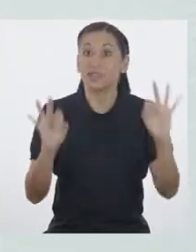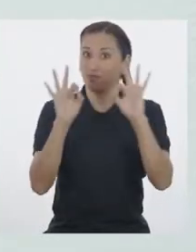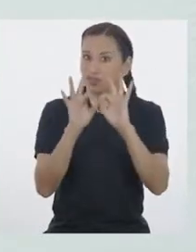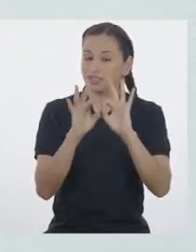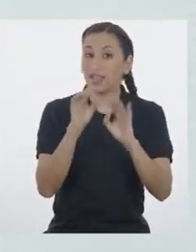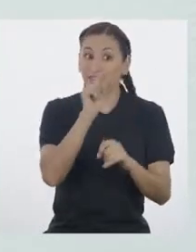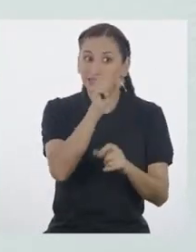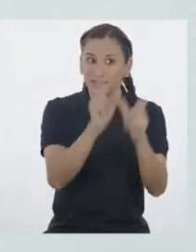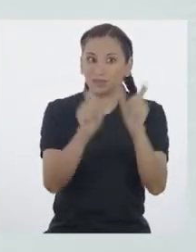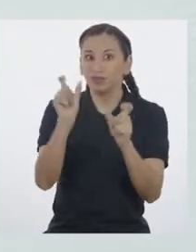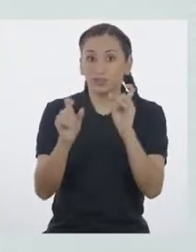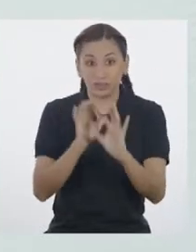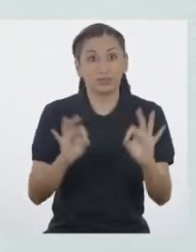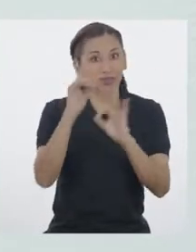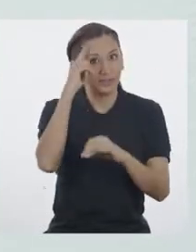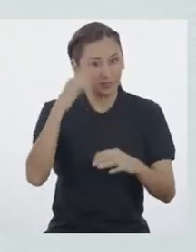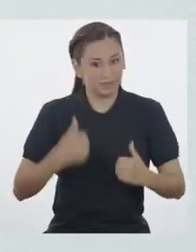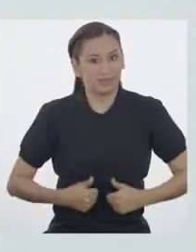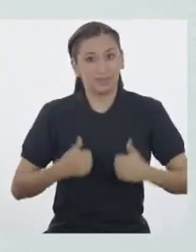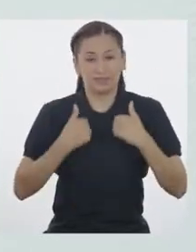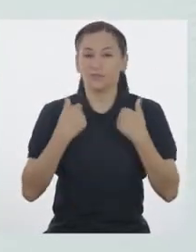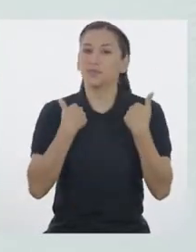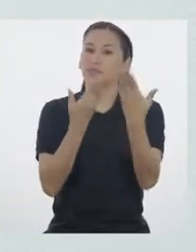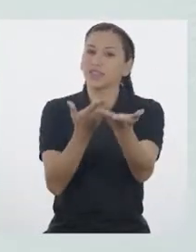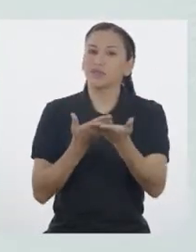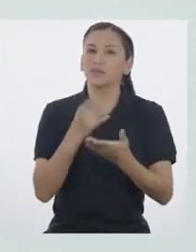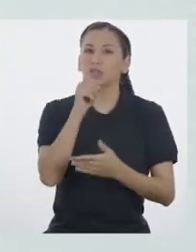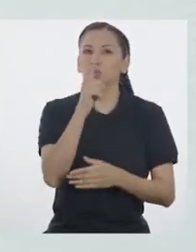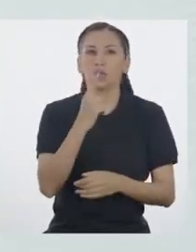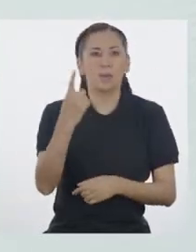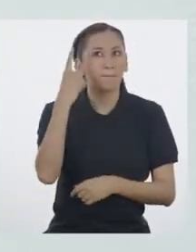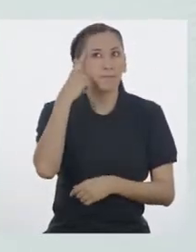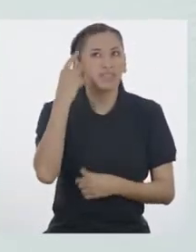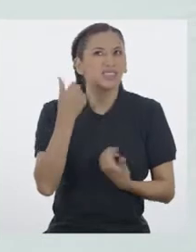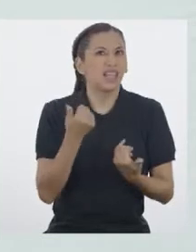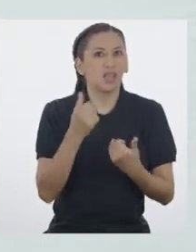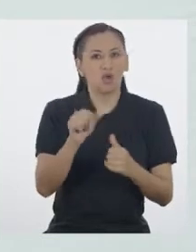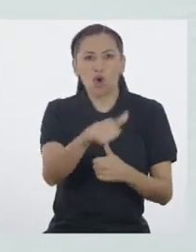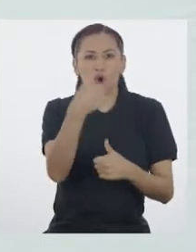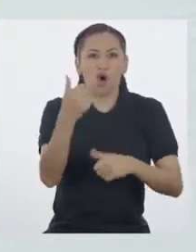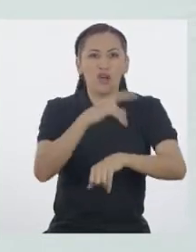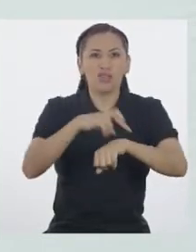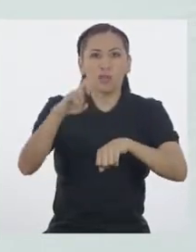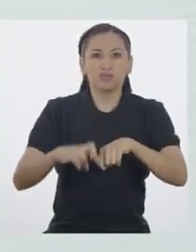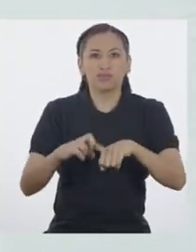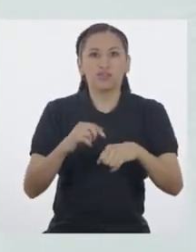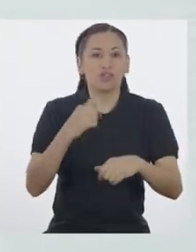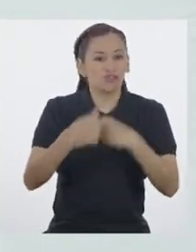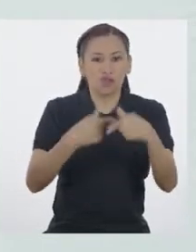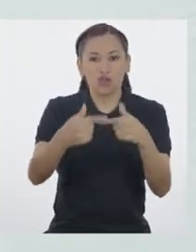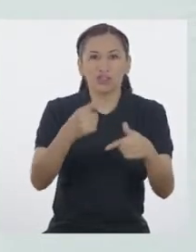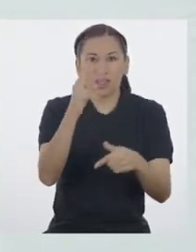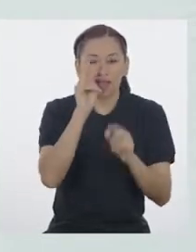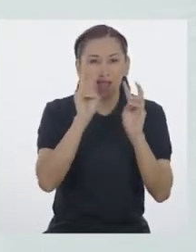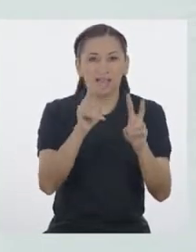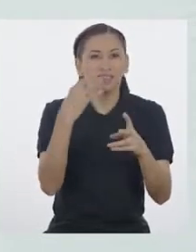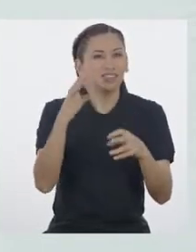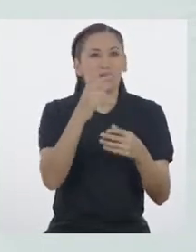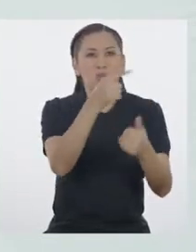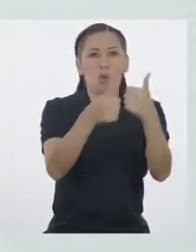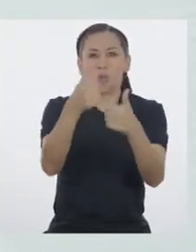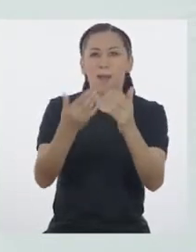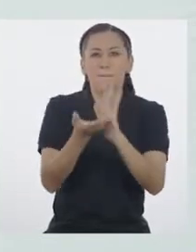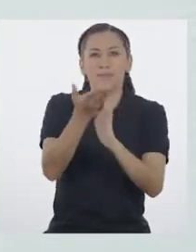nosotros contar con estas personas, ¿verdad? Te invito a pensar en qué otras profesiones vemos en el día a día y que siempre están para ayudarnos.